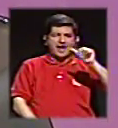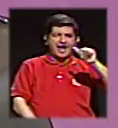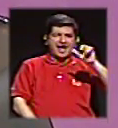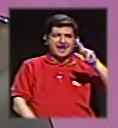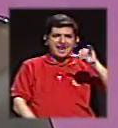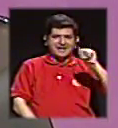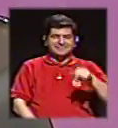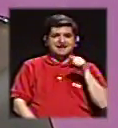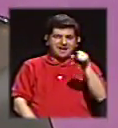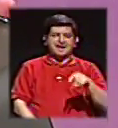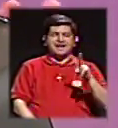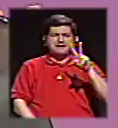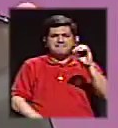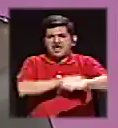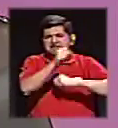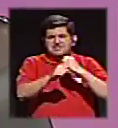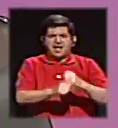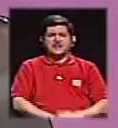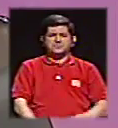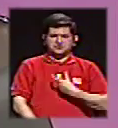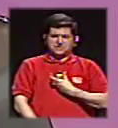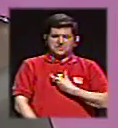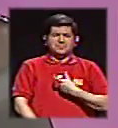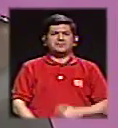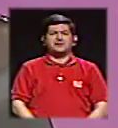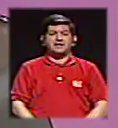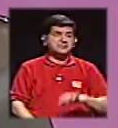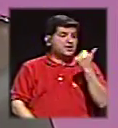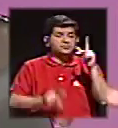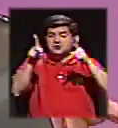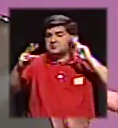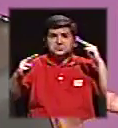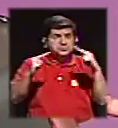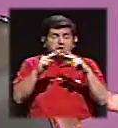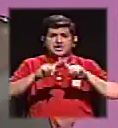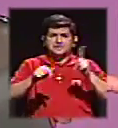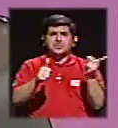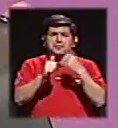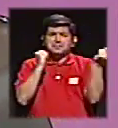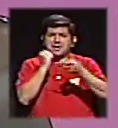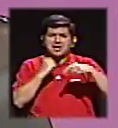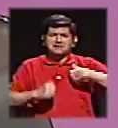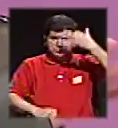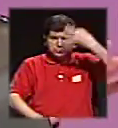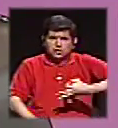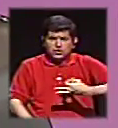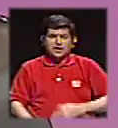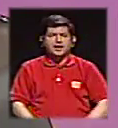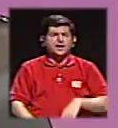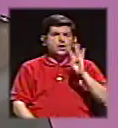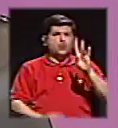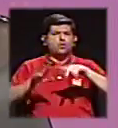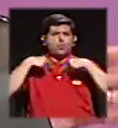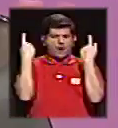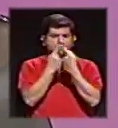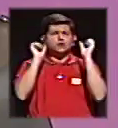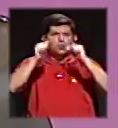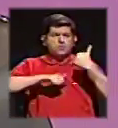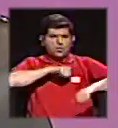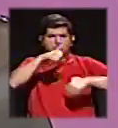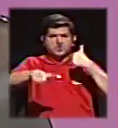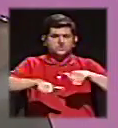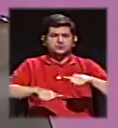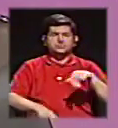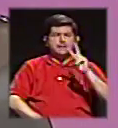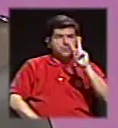años en la alcaldía. El resto son desconocidos. Pero, por primera vez, me parece que hay cuatro partidos que se pueden disputar